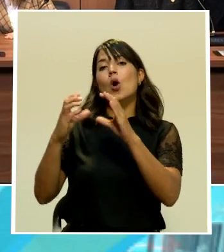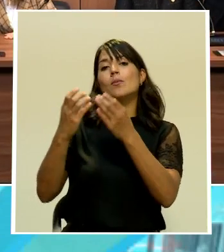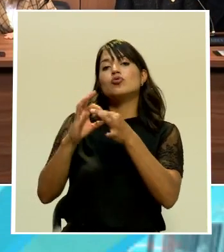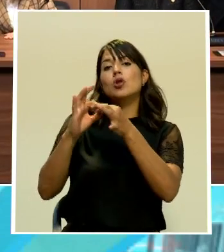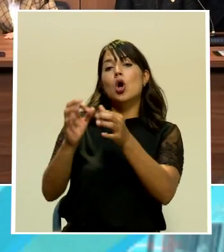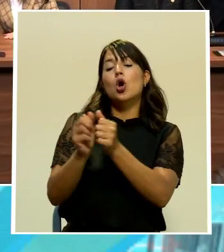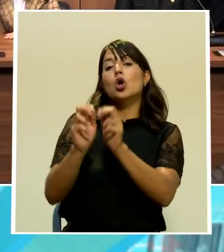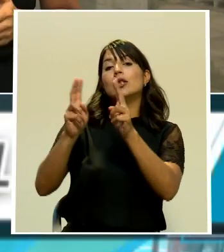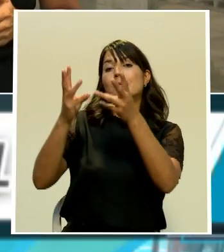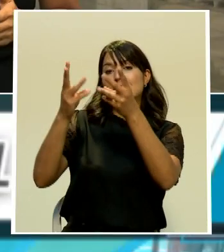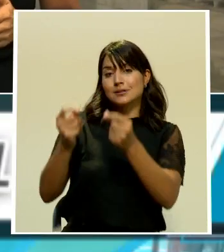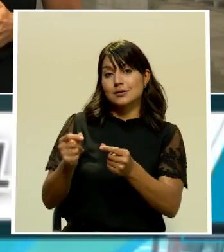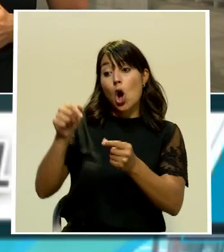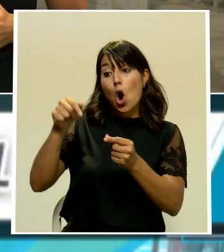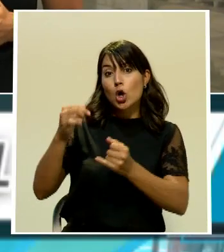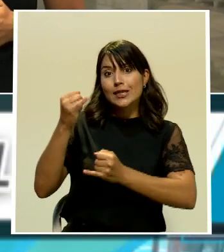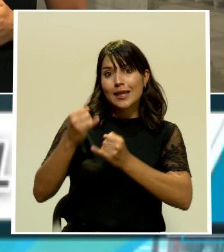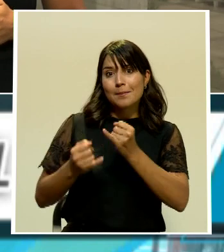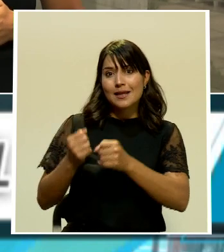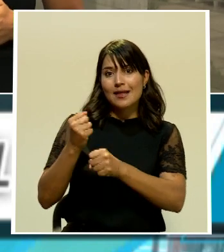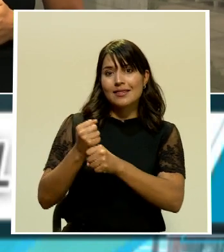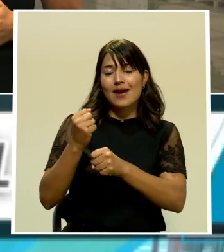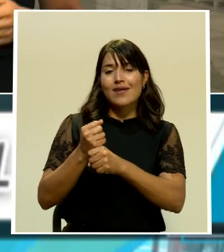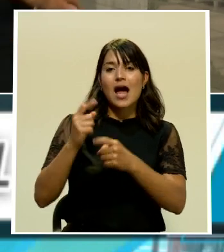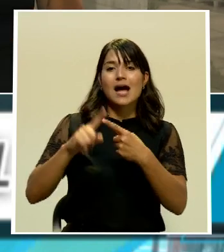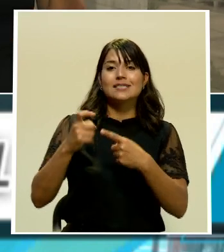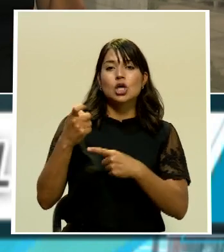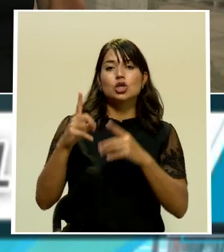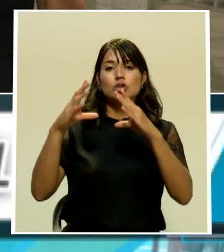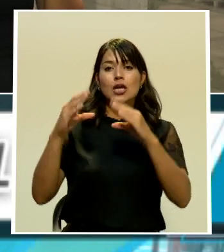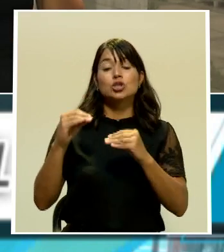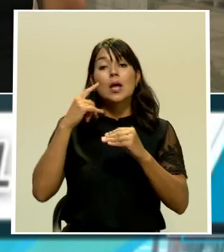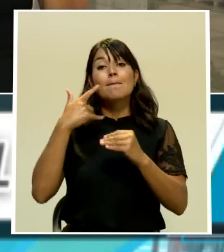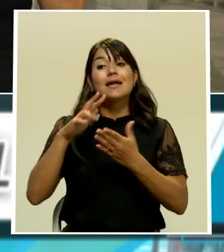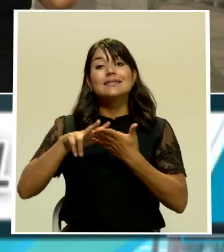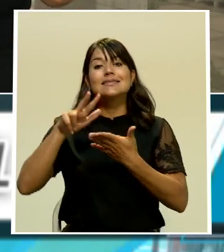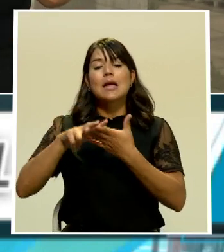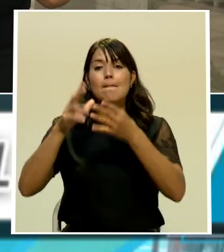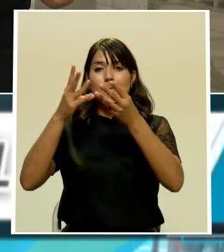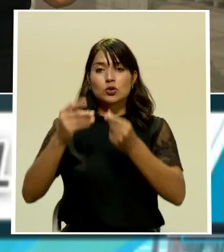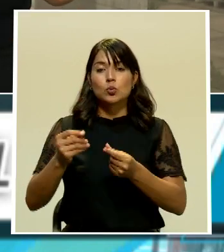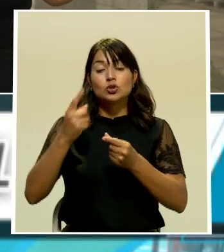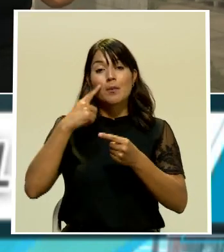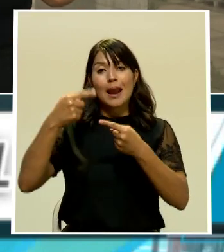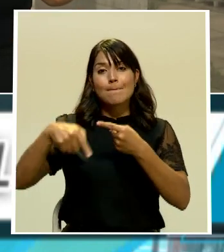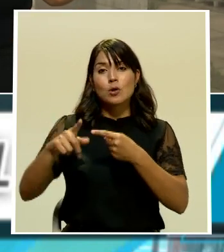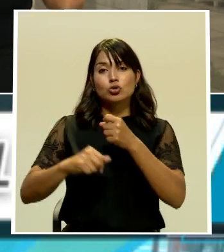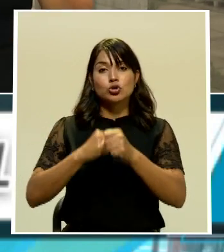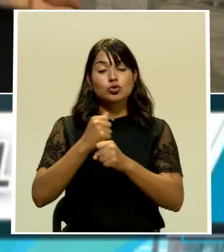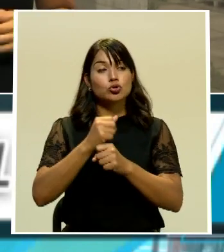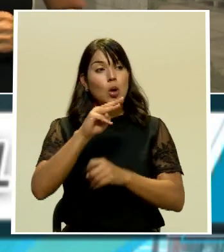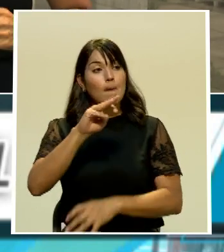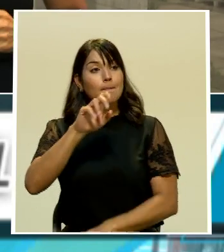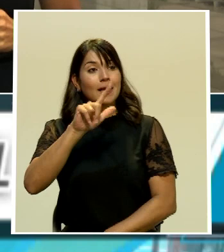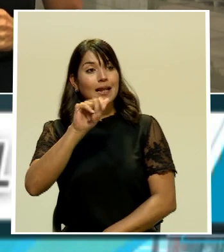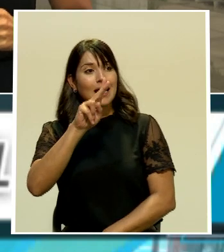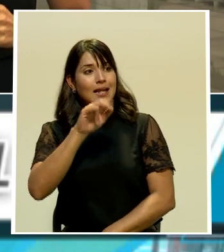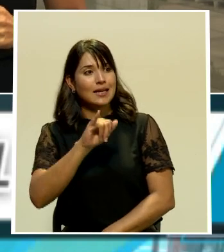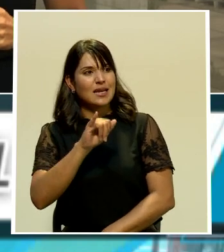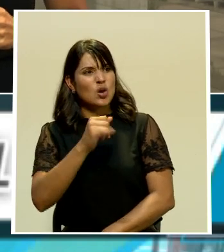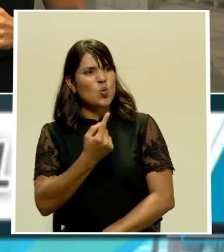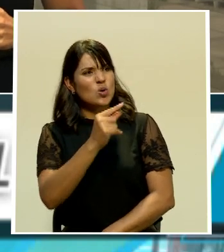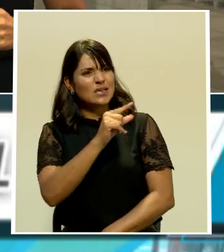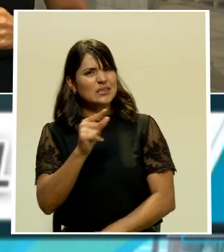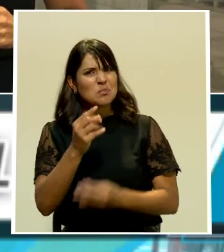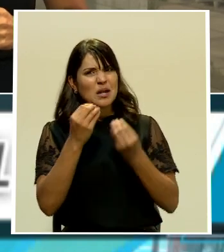11 de la noche para dictaminar el presupuesto nacional del próximo año don Ernesto Melanie una semana también muy